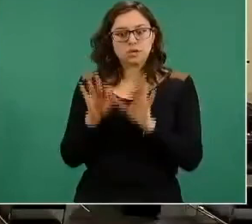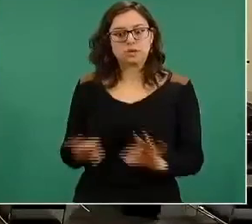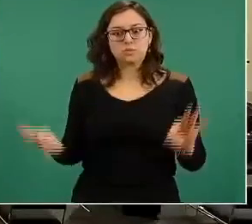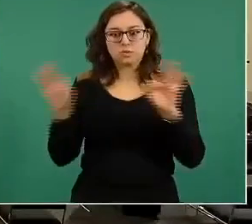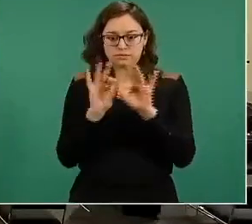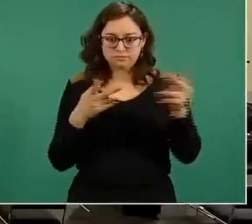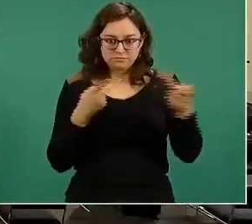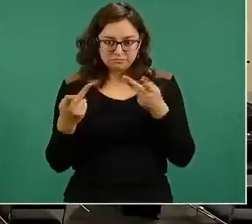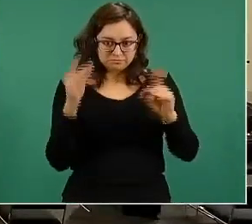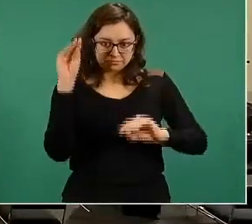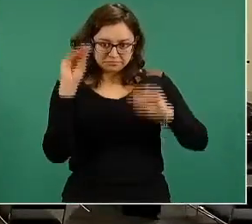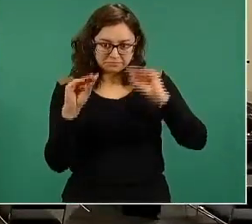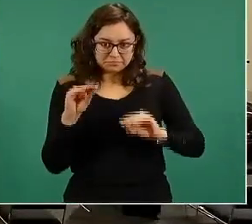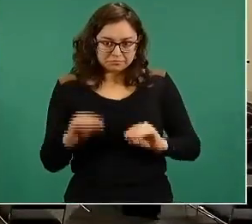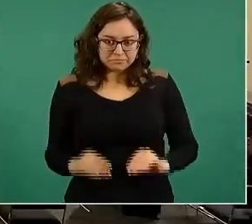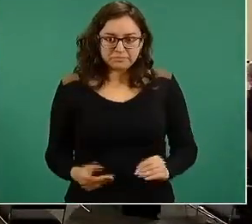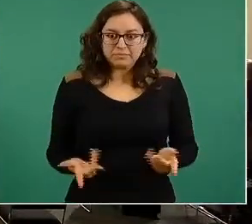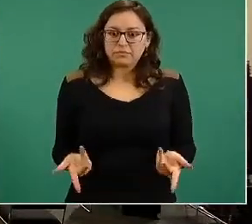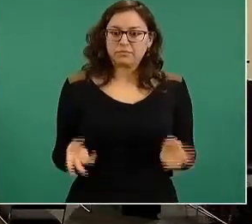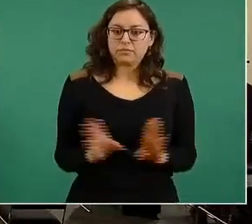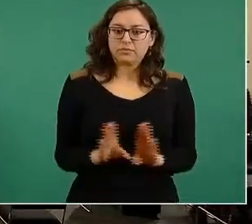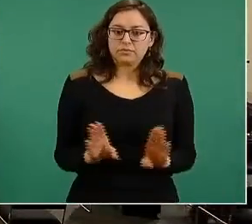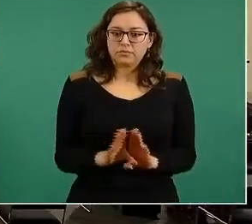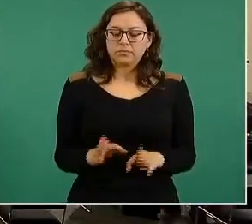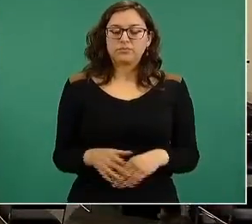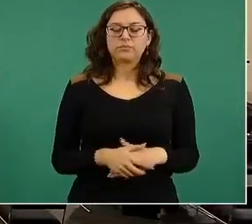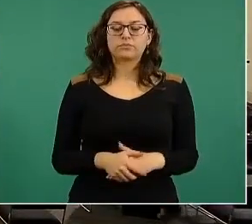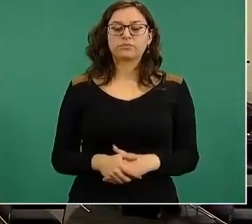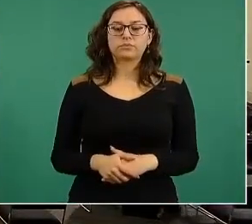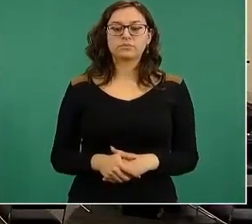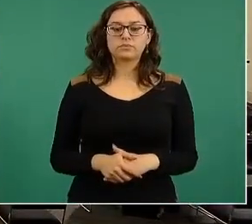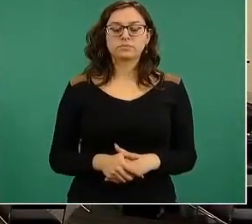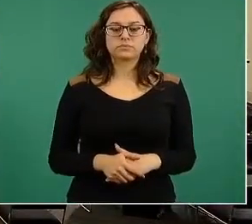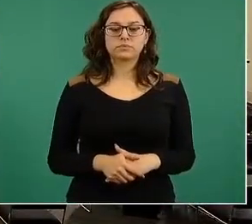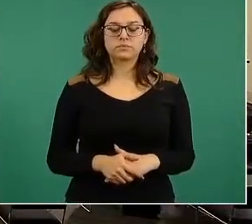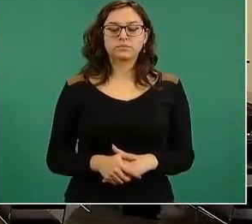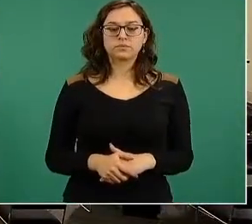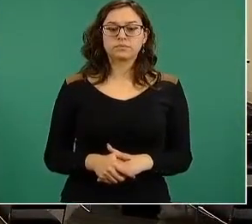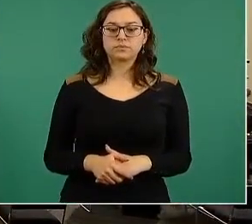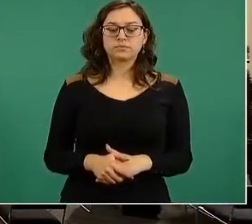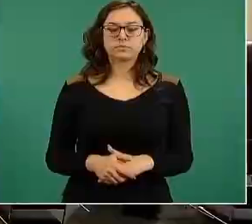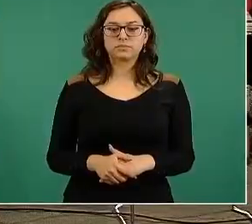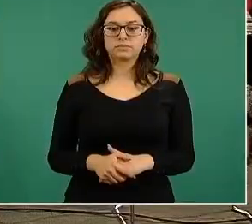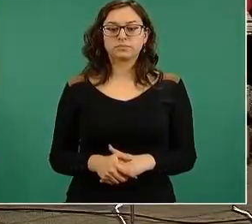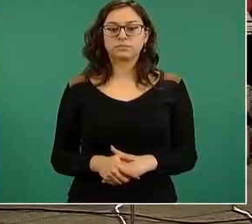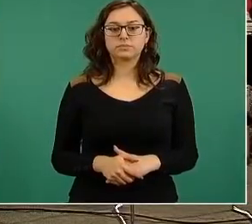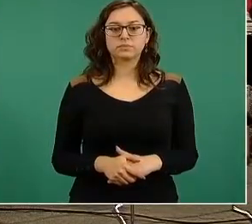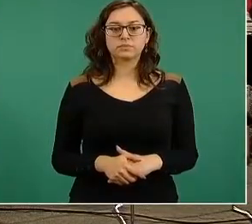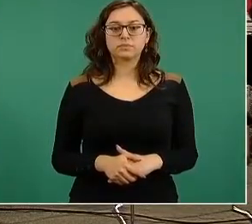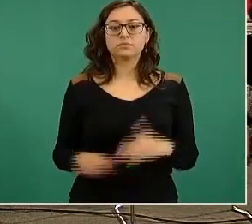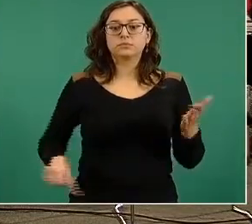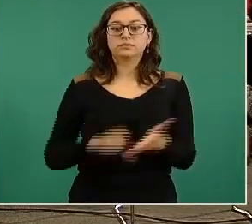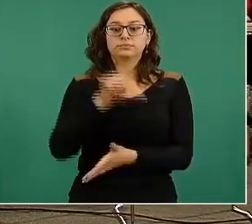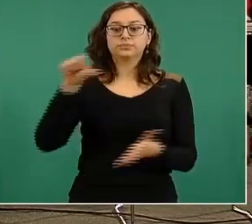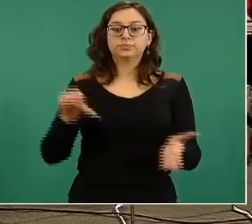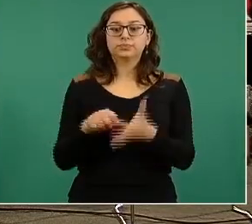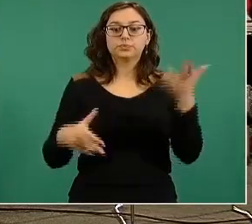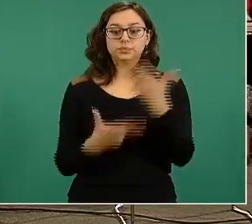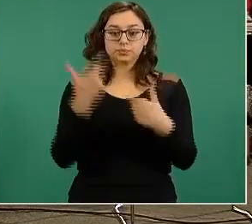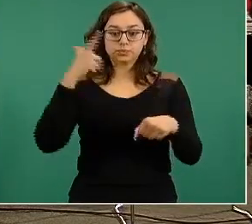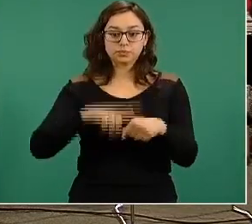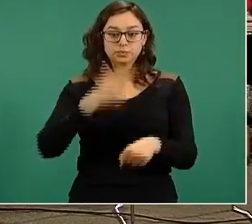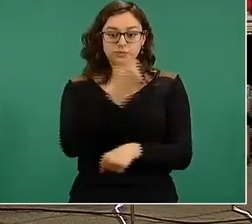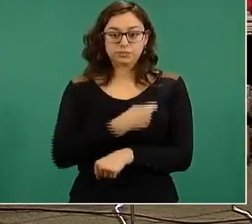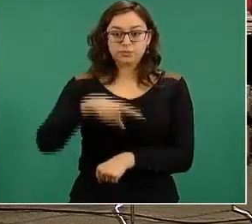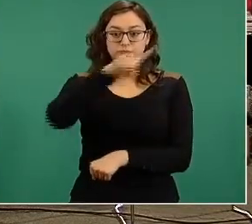plan anti-COVID. Por favor. El Centro Nacional para la Salud de la Infancia y la Adolescencia es el